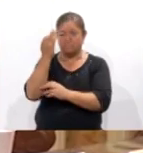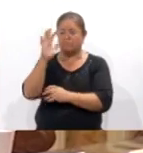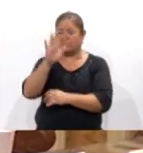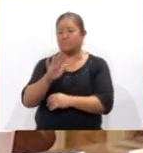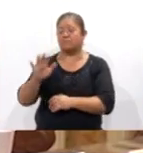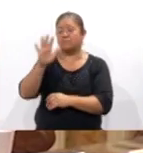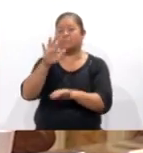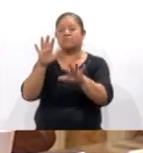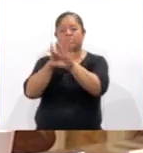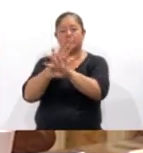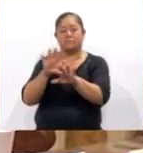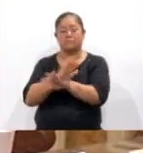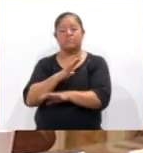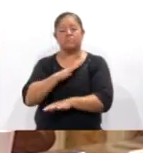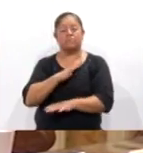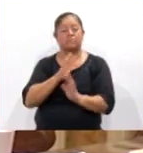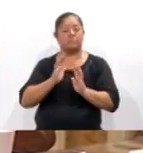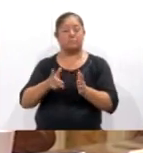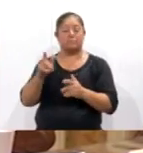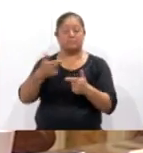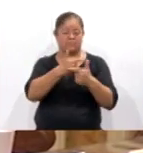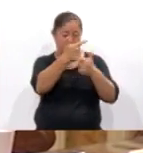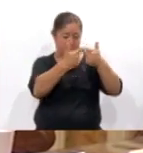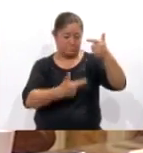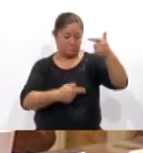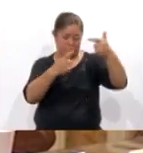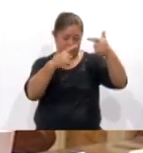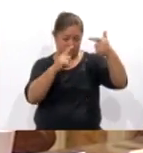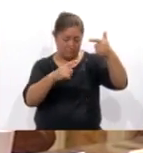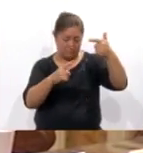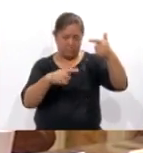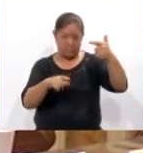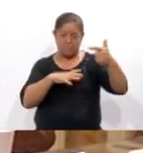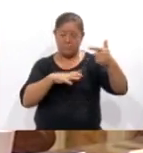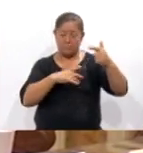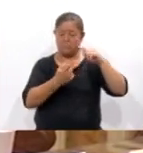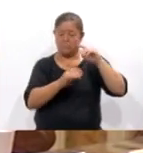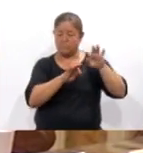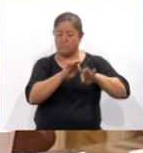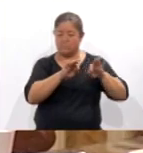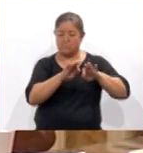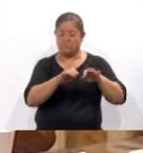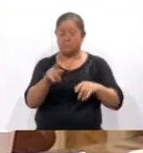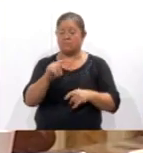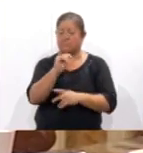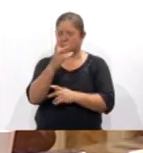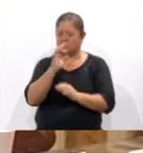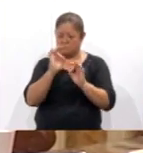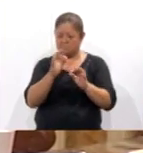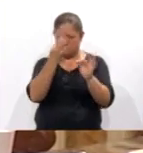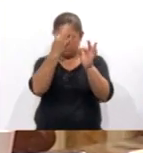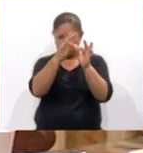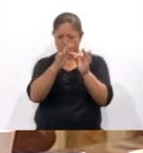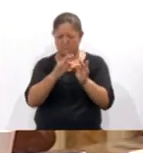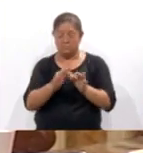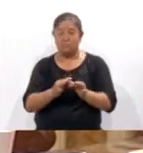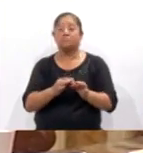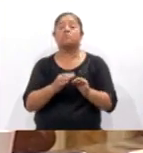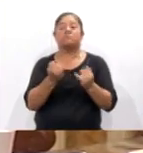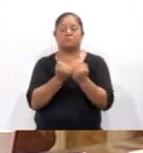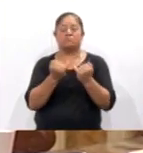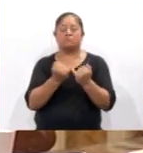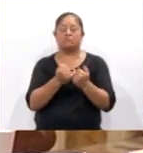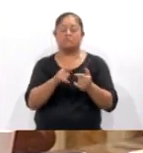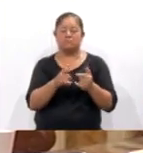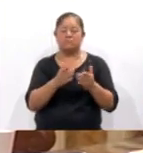que contempla ya un inventario de emisiones, o sea, técnicamente muy bien construido, pero que va delineando ya también